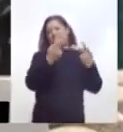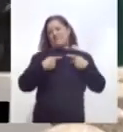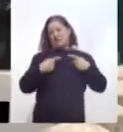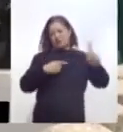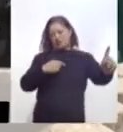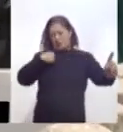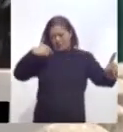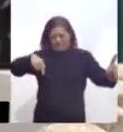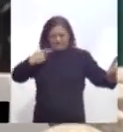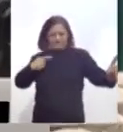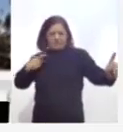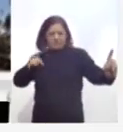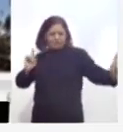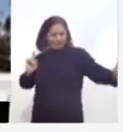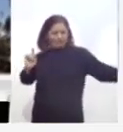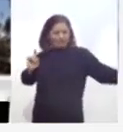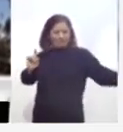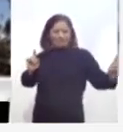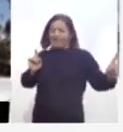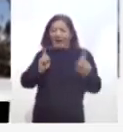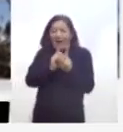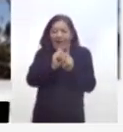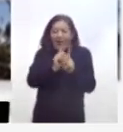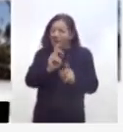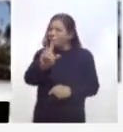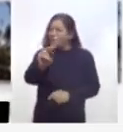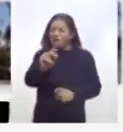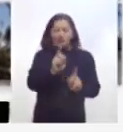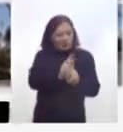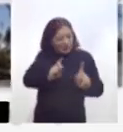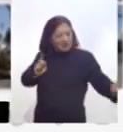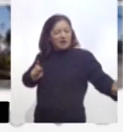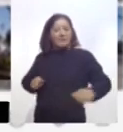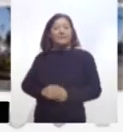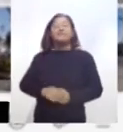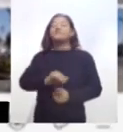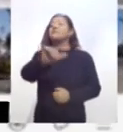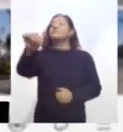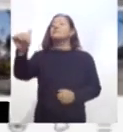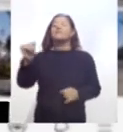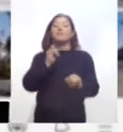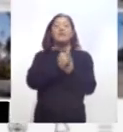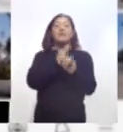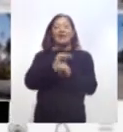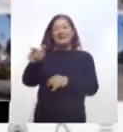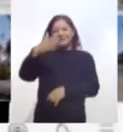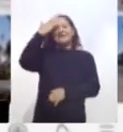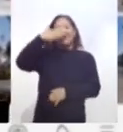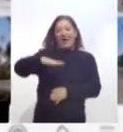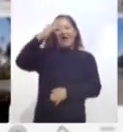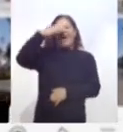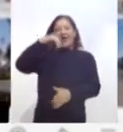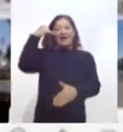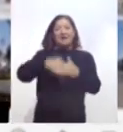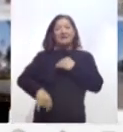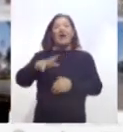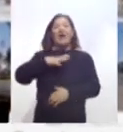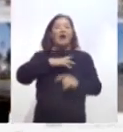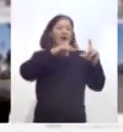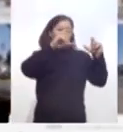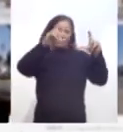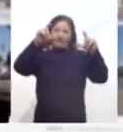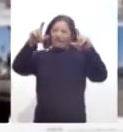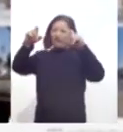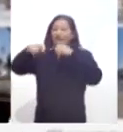las situaciones que favorece el contagio. Además, en redes sociales, otros ciudadanos, conscientes de la circunstancia que se vive, exhiben imágenes donde se